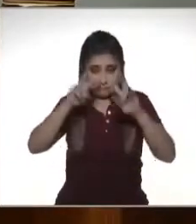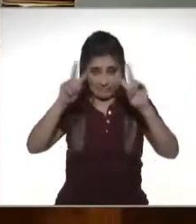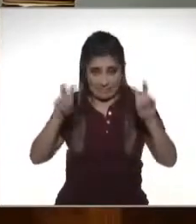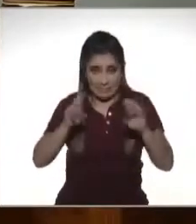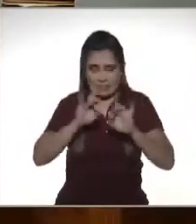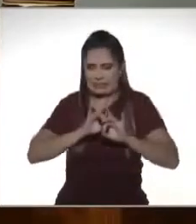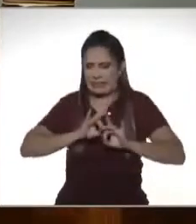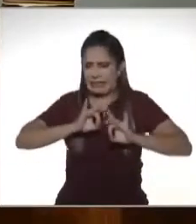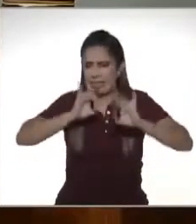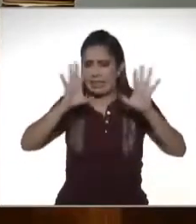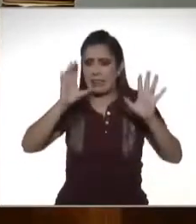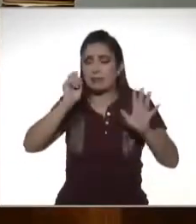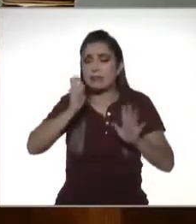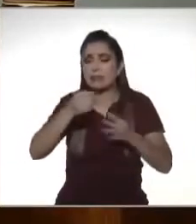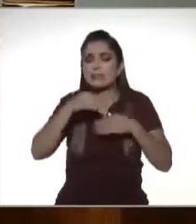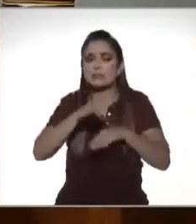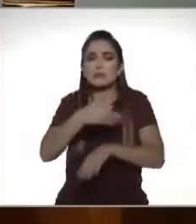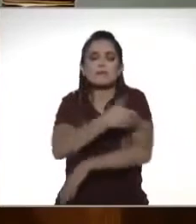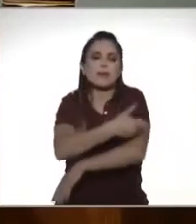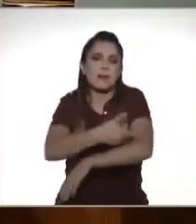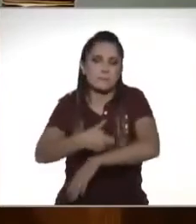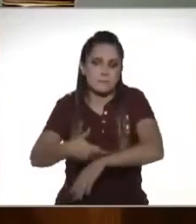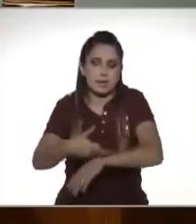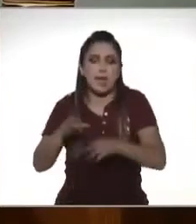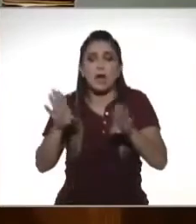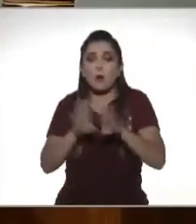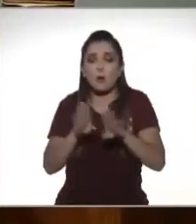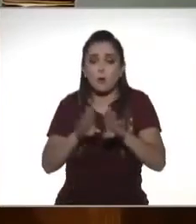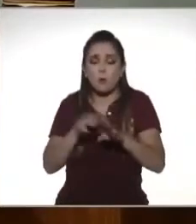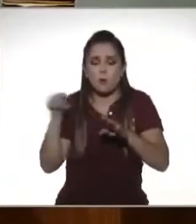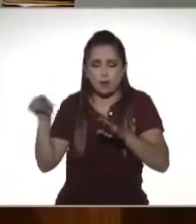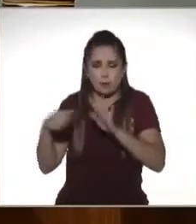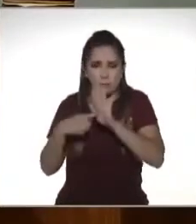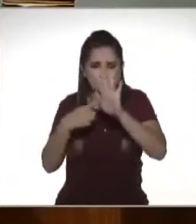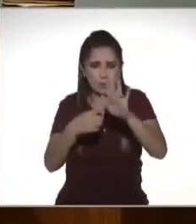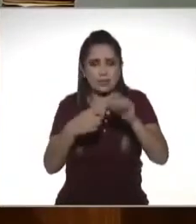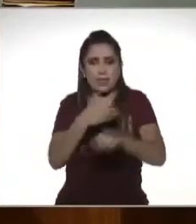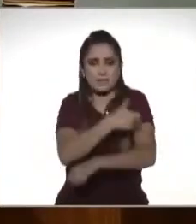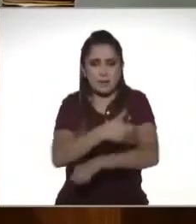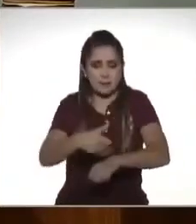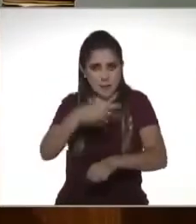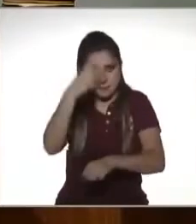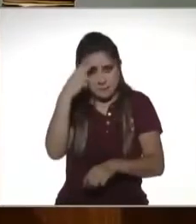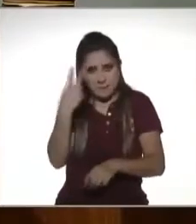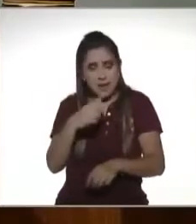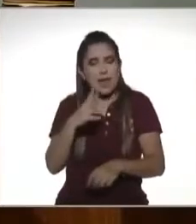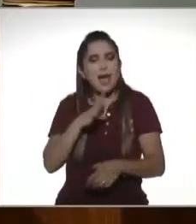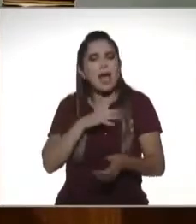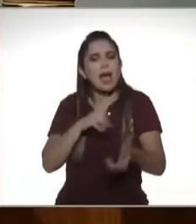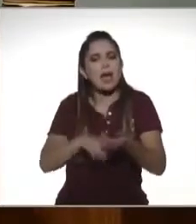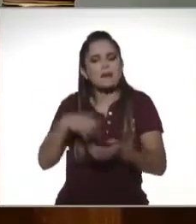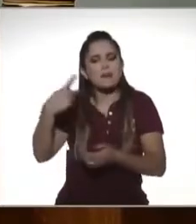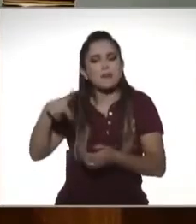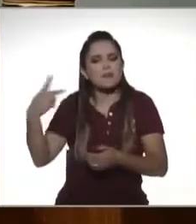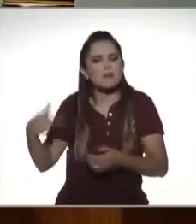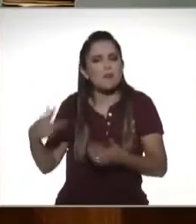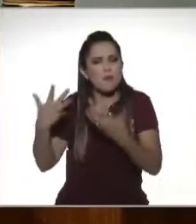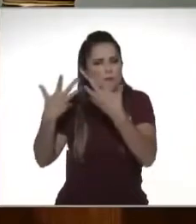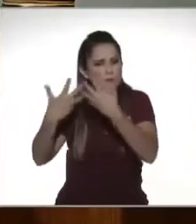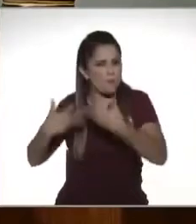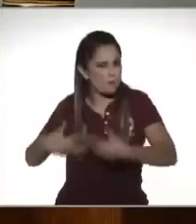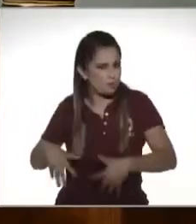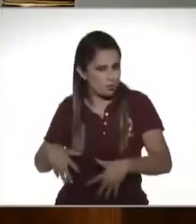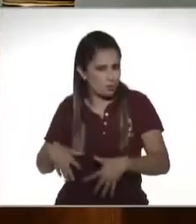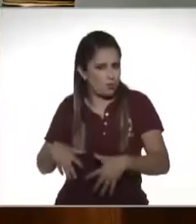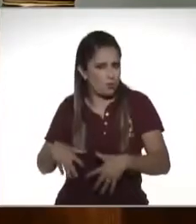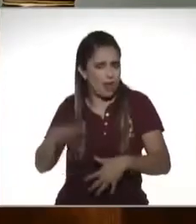la familia como la familia mexicana tiene una manera de funcionar que puede llegar a ser